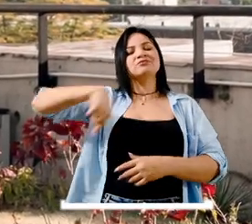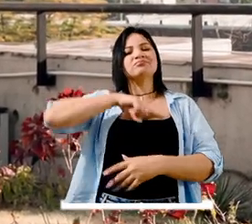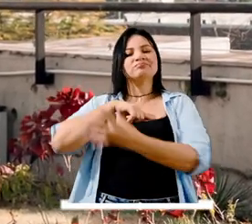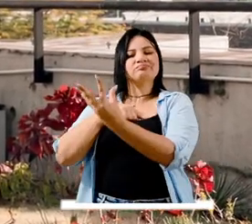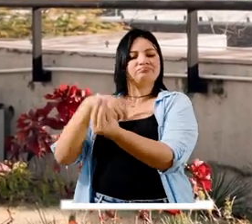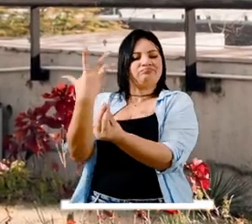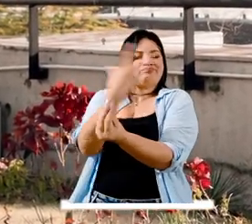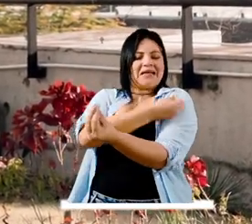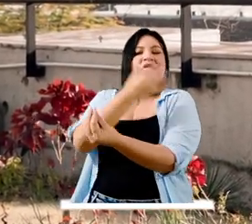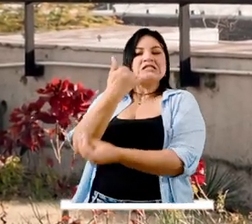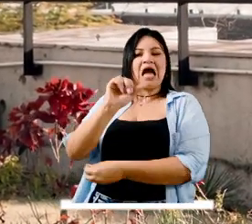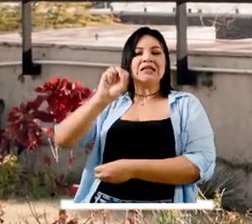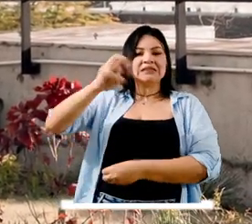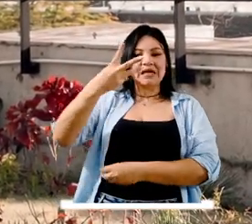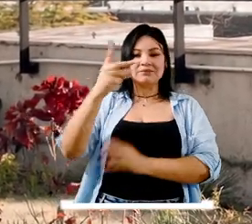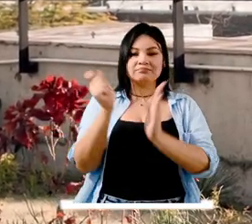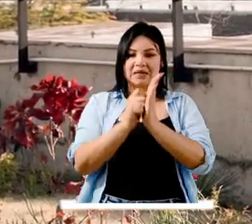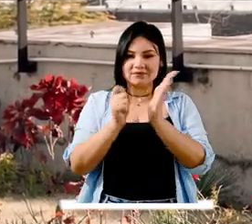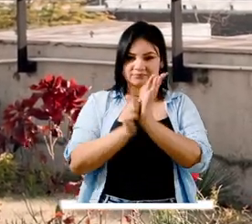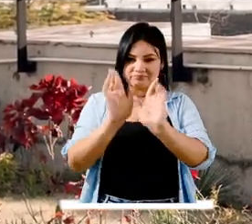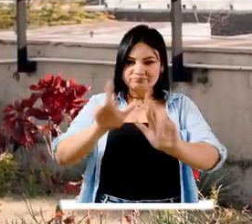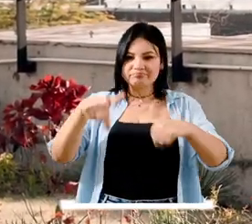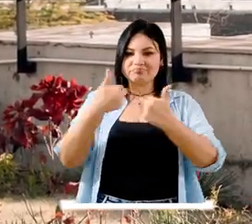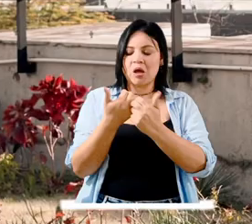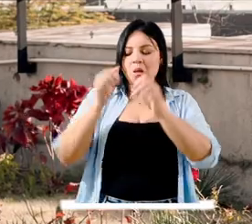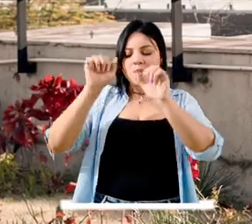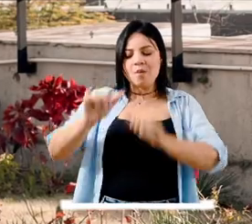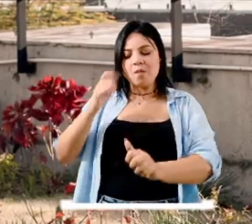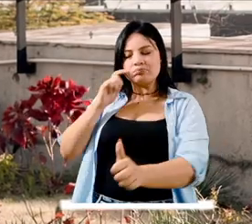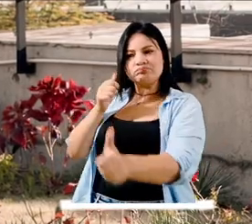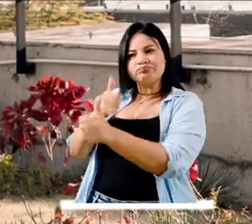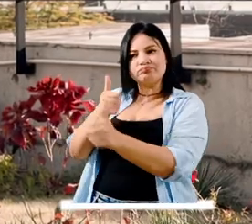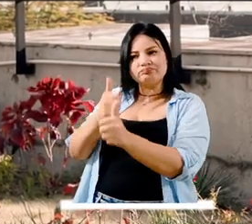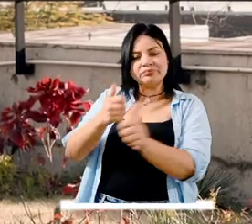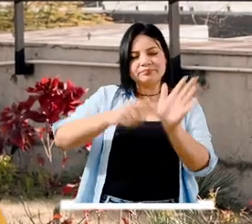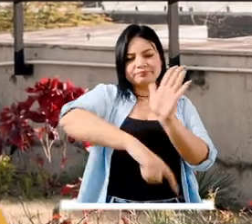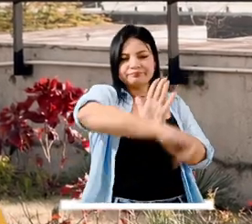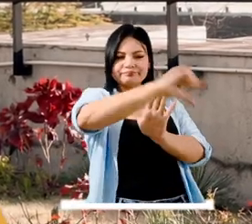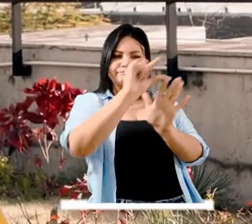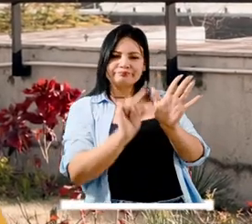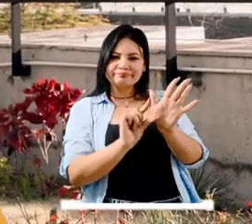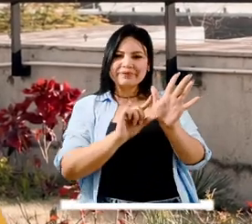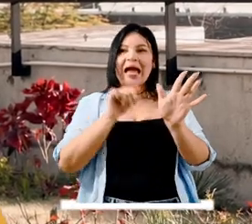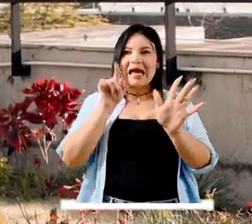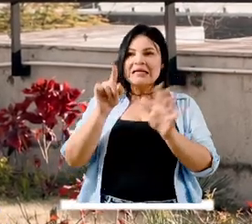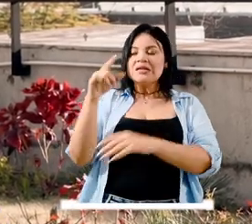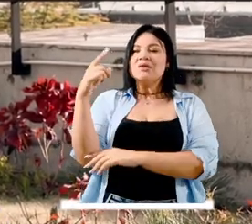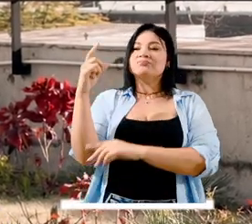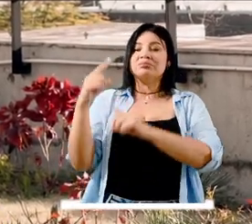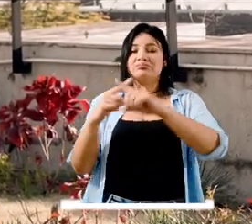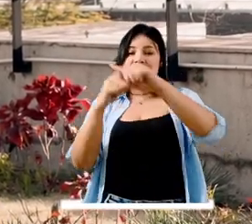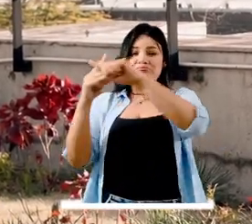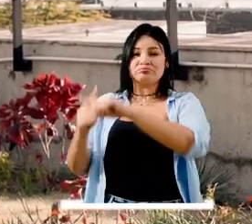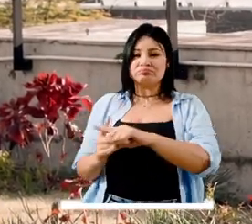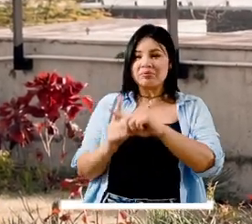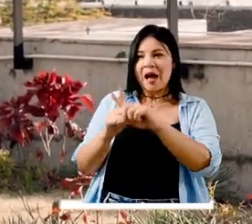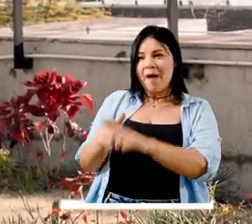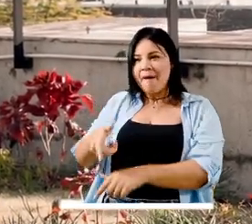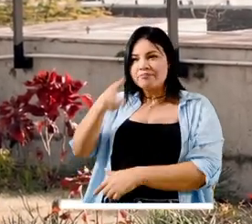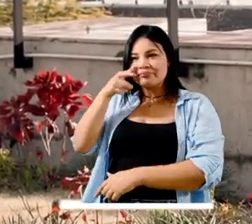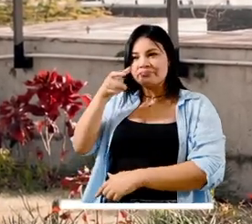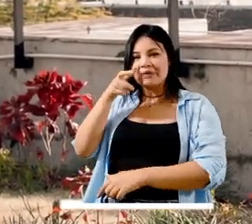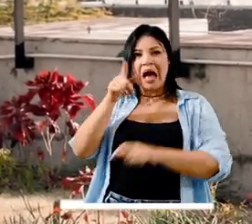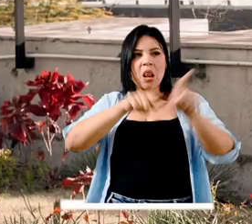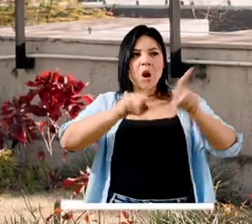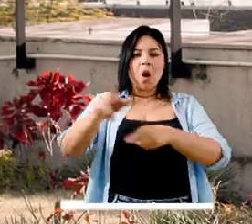sesiones nos ha posibilitado el seguimiento de la personería el seguimiento desde la Contraloría y generar acciones desde los entes de